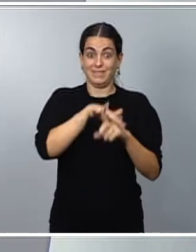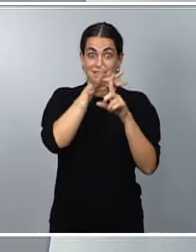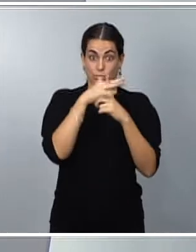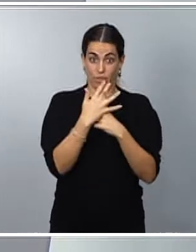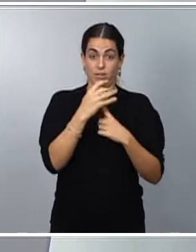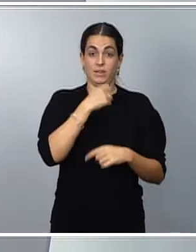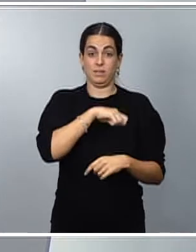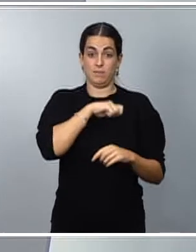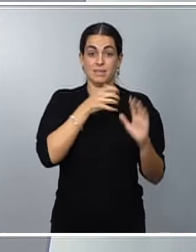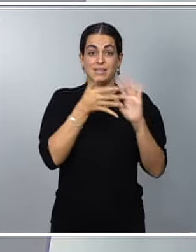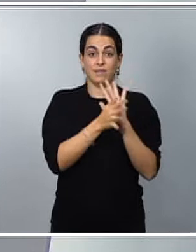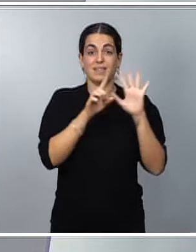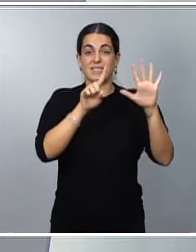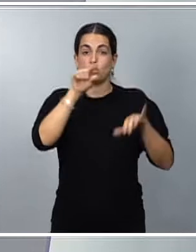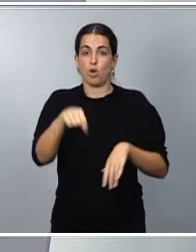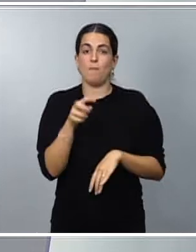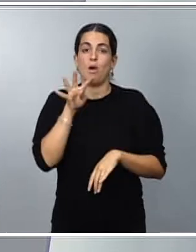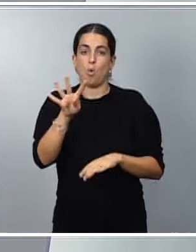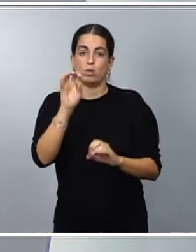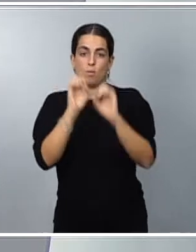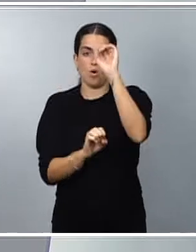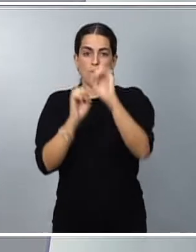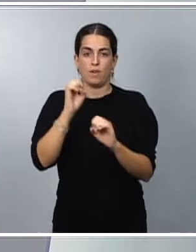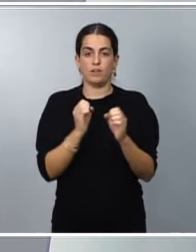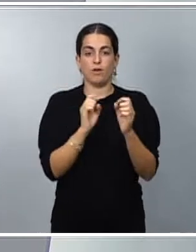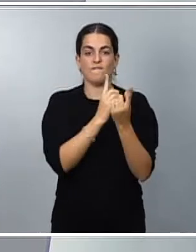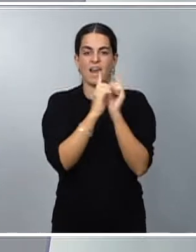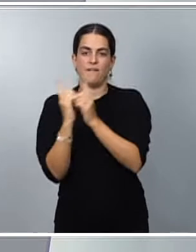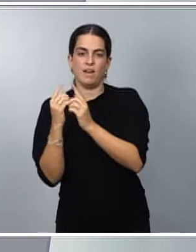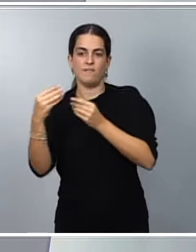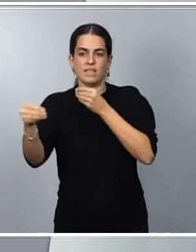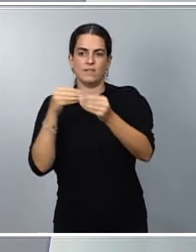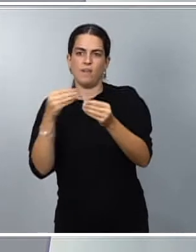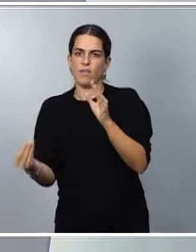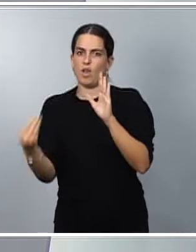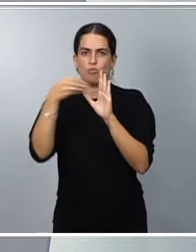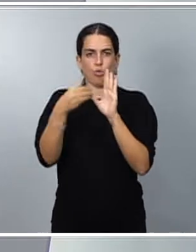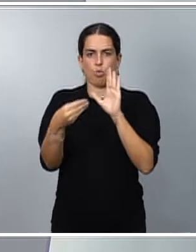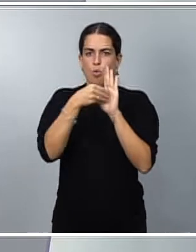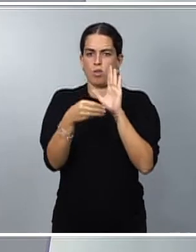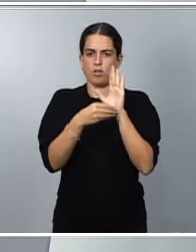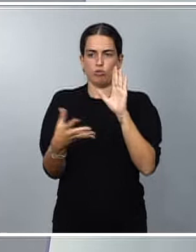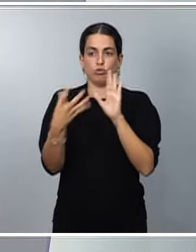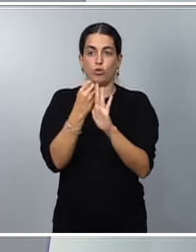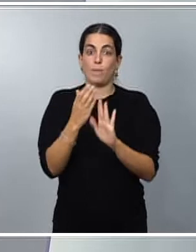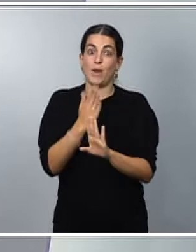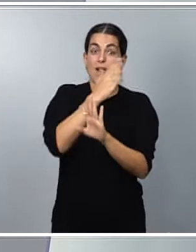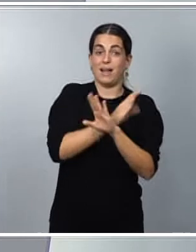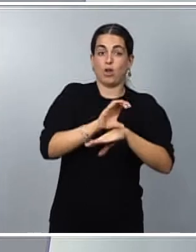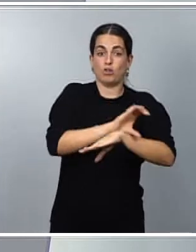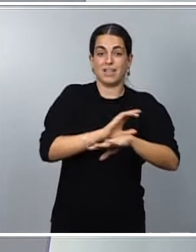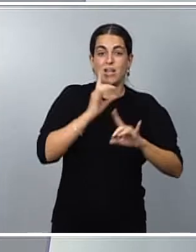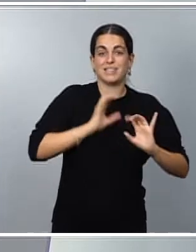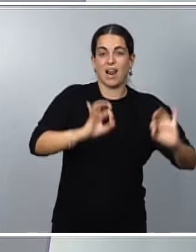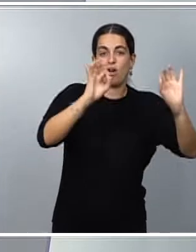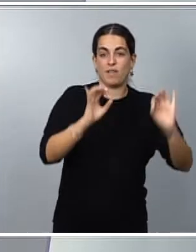,4, introduciendo todas las variables y flexibilidades que quedaron cerradas en el Consejo Extraordinario de Energía del pasado mes de julio